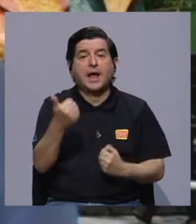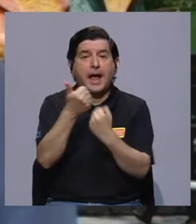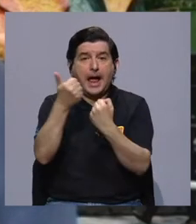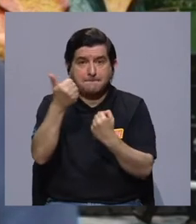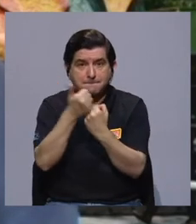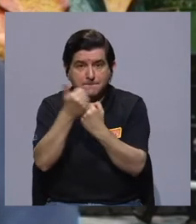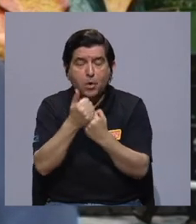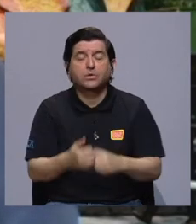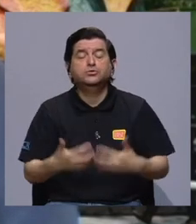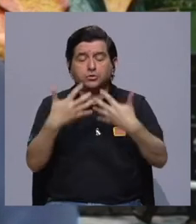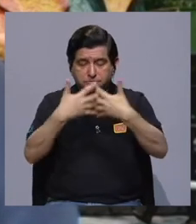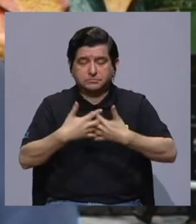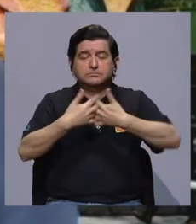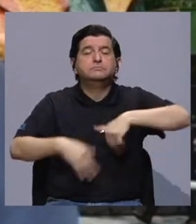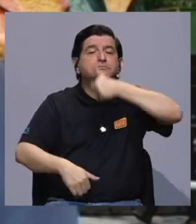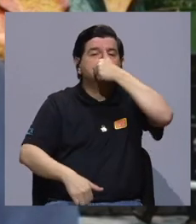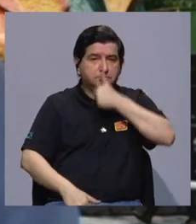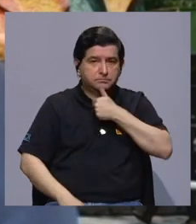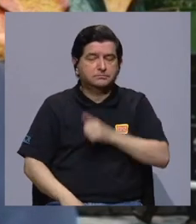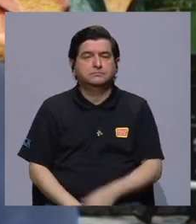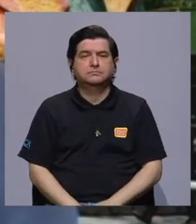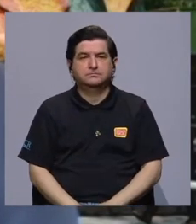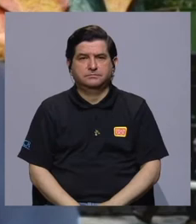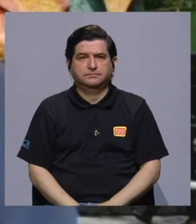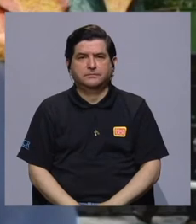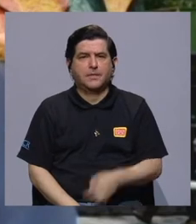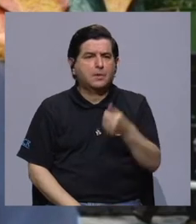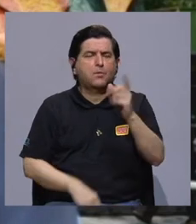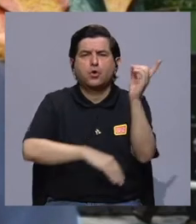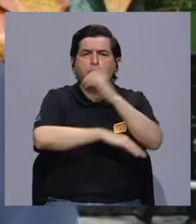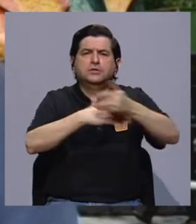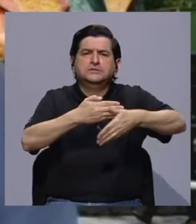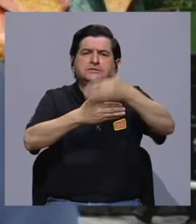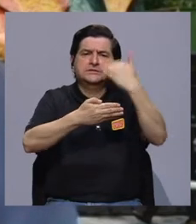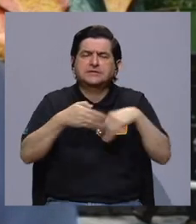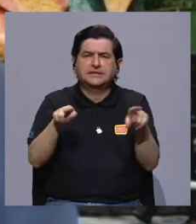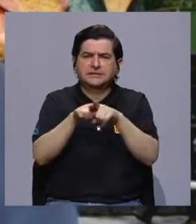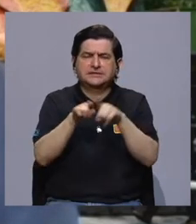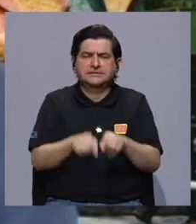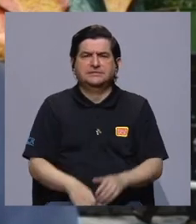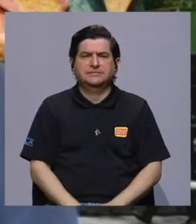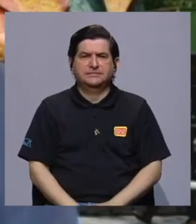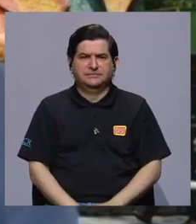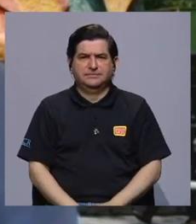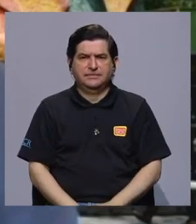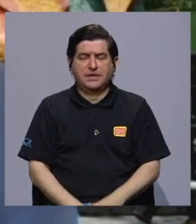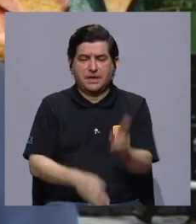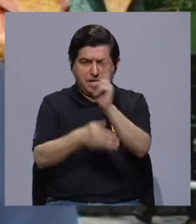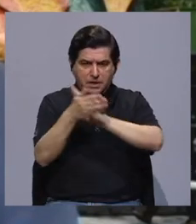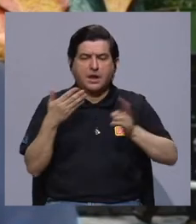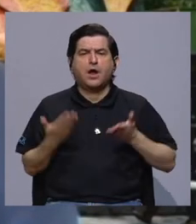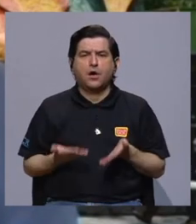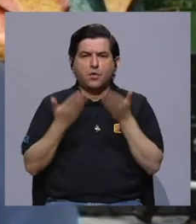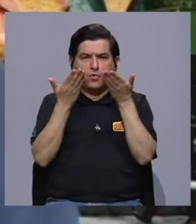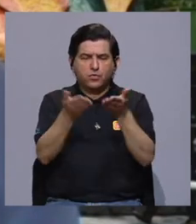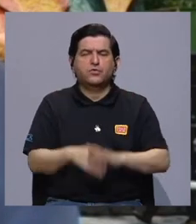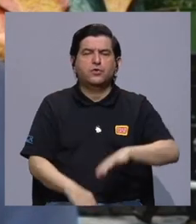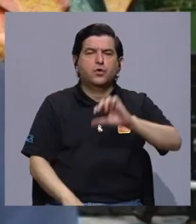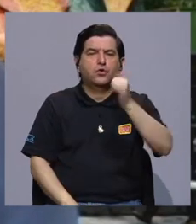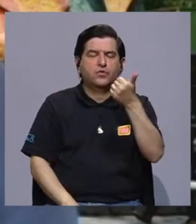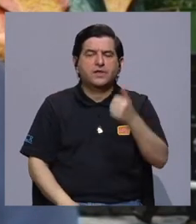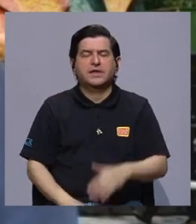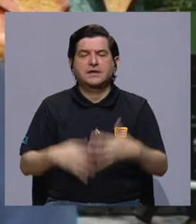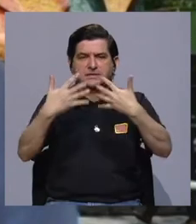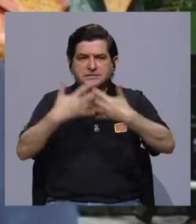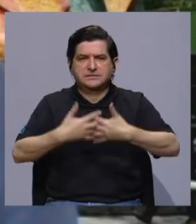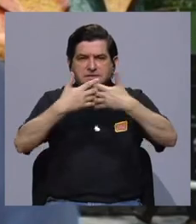algún apoyo de la empresa privada. Bueno, hace unos pocos días también la universidad entregó 10